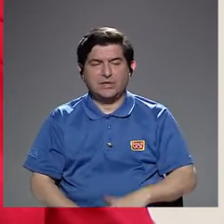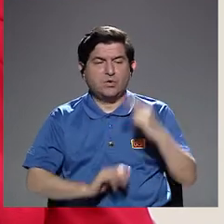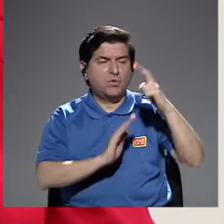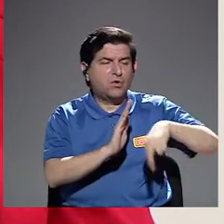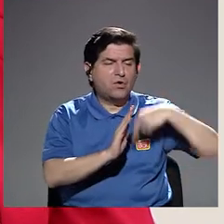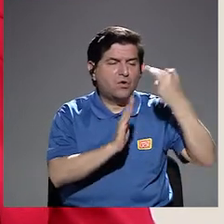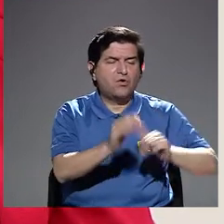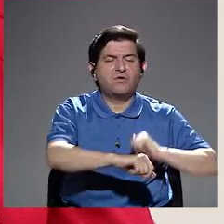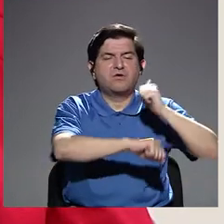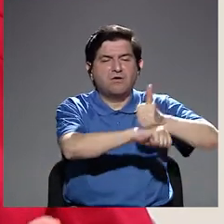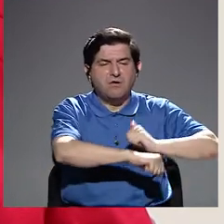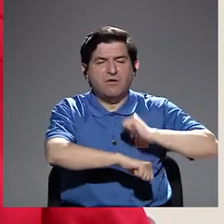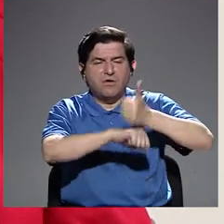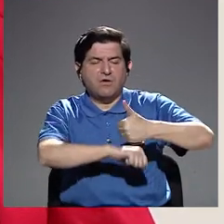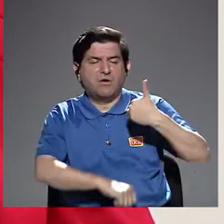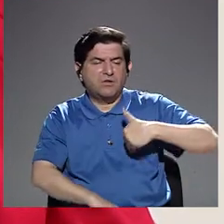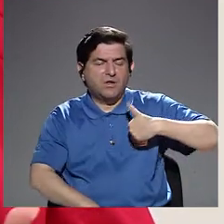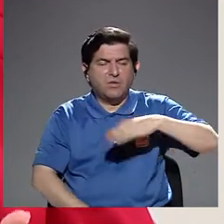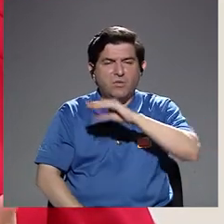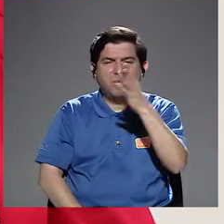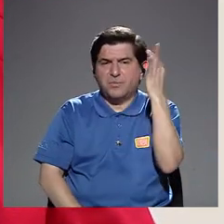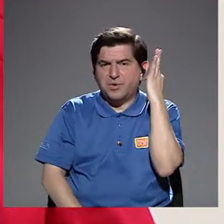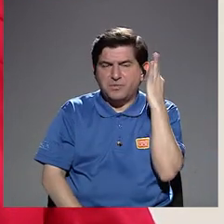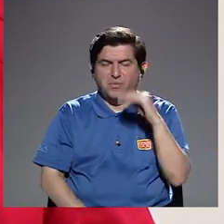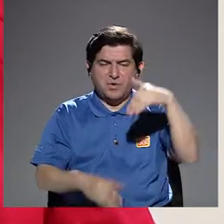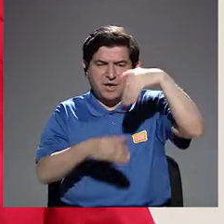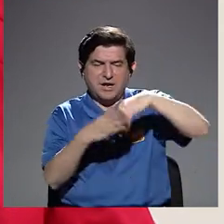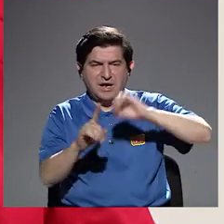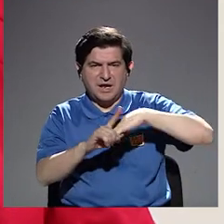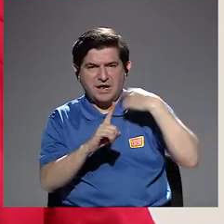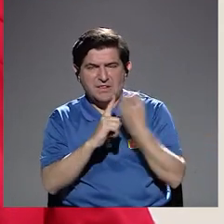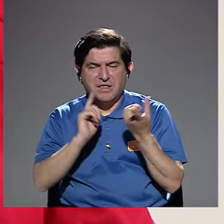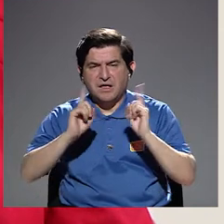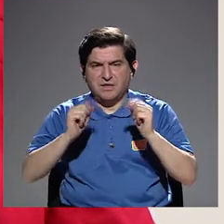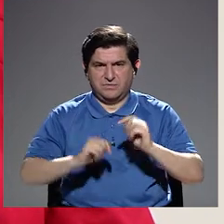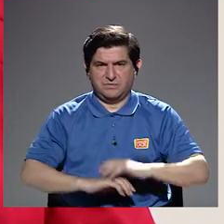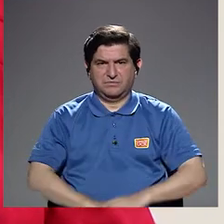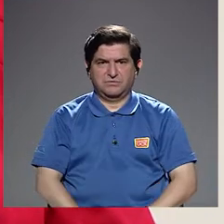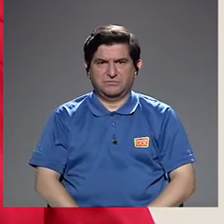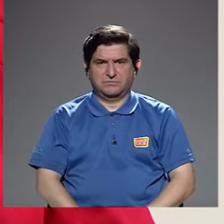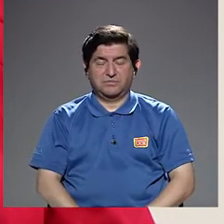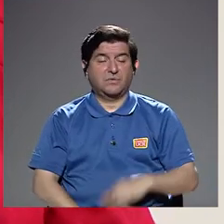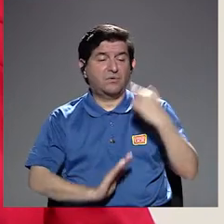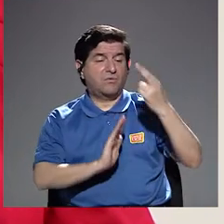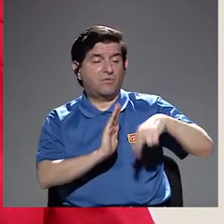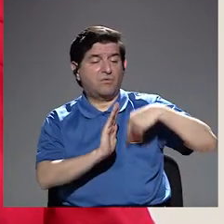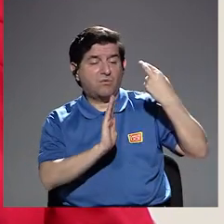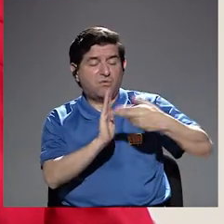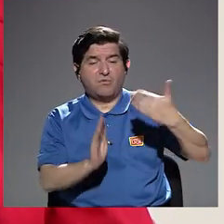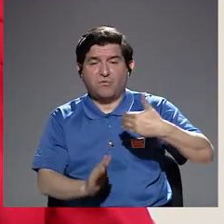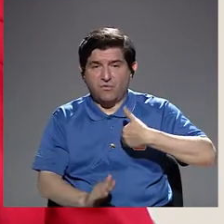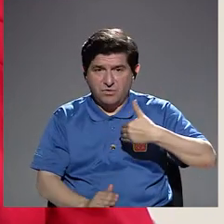los roles que asignamos a hombres y mujeres en nuestra sociedad, ¿verdad? Y cuál es el papel que tienen las